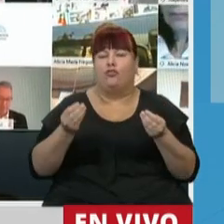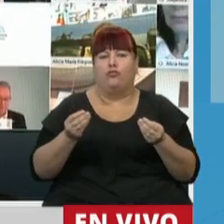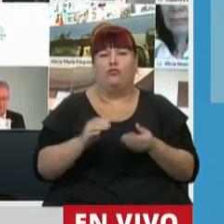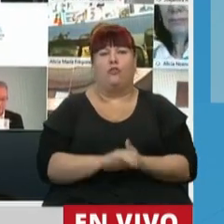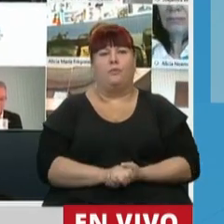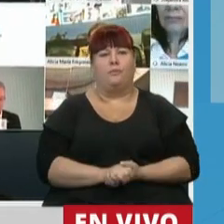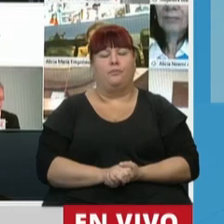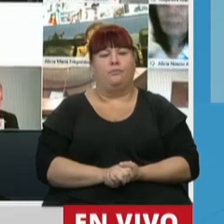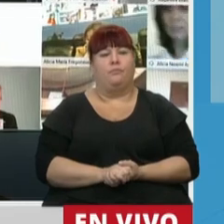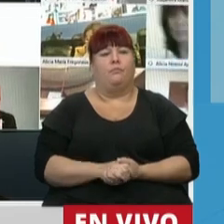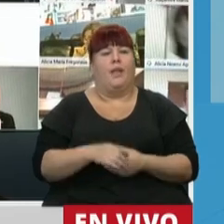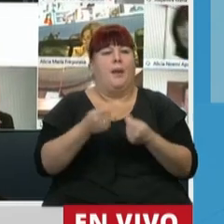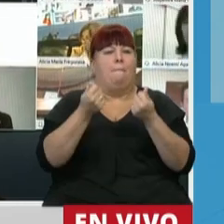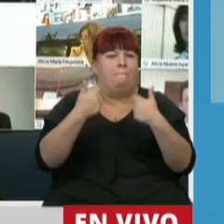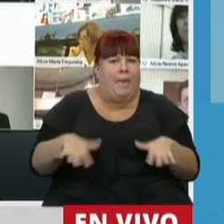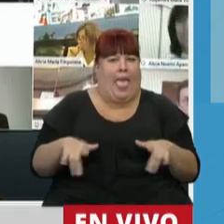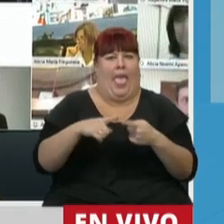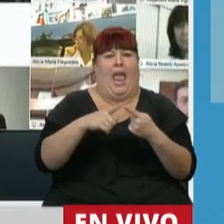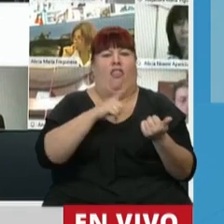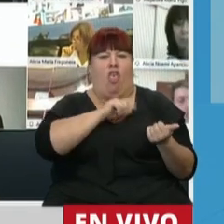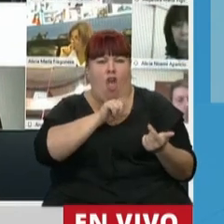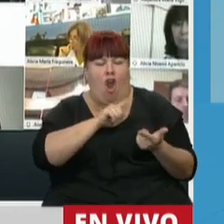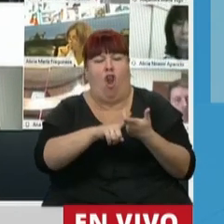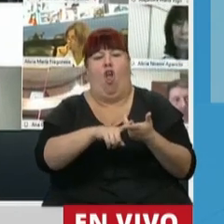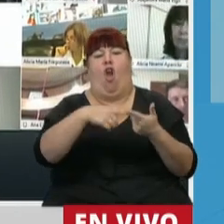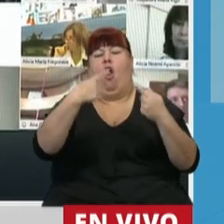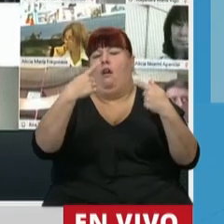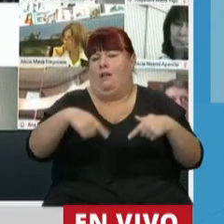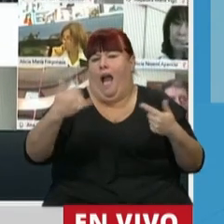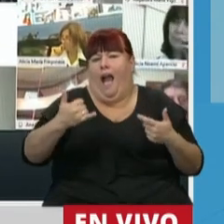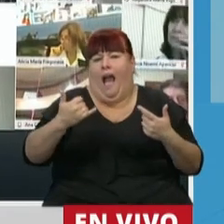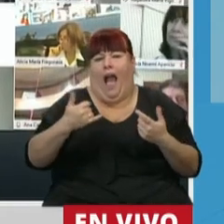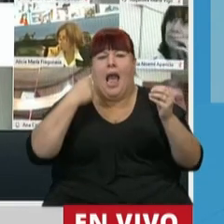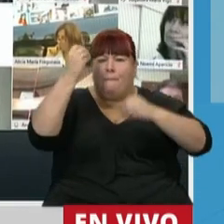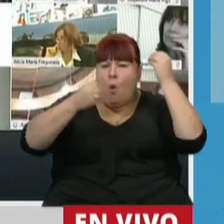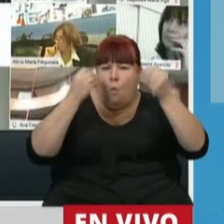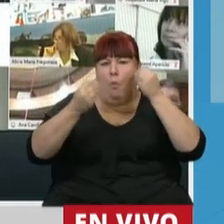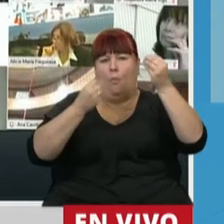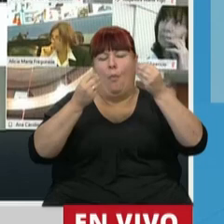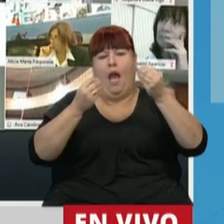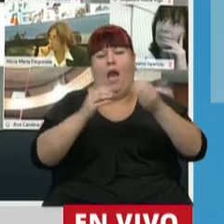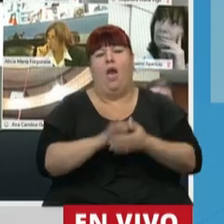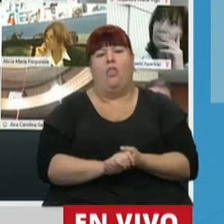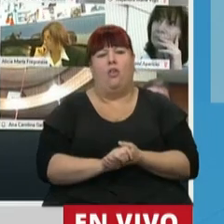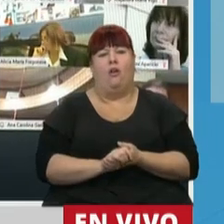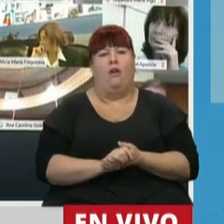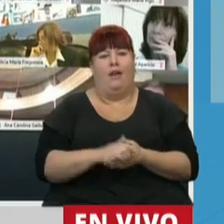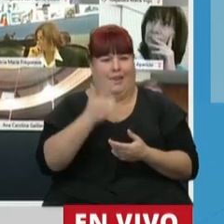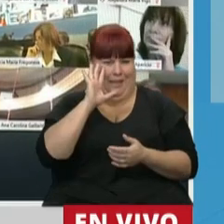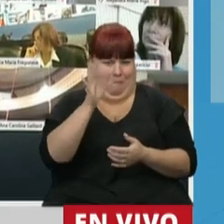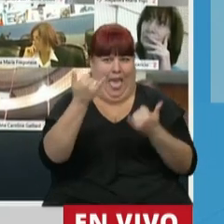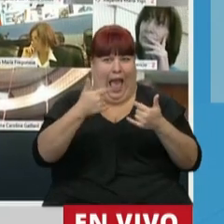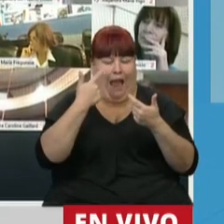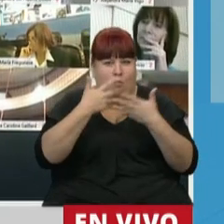hay muchas pérdidas, hay mucho dolor, hay mucha preocupación y se desnuda